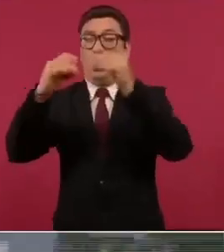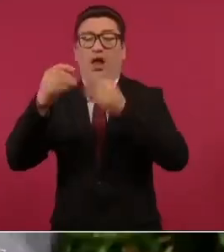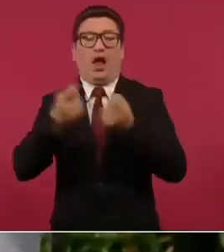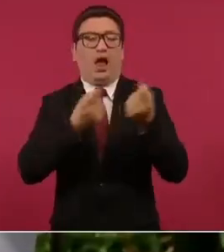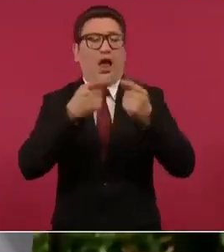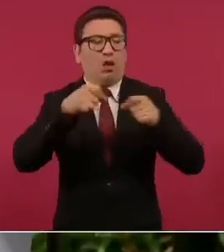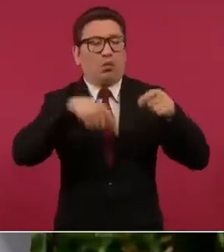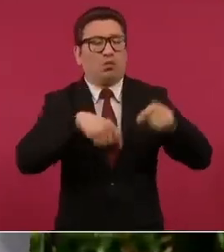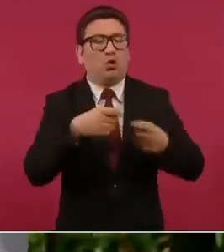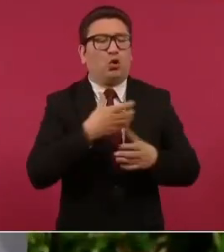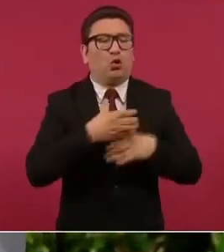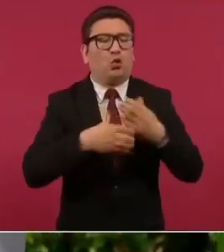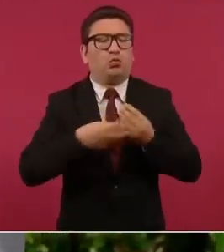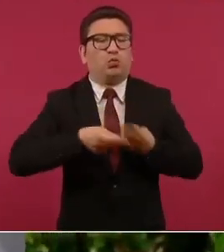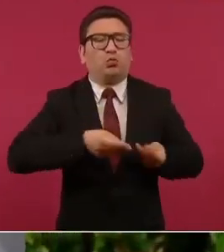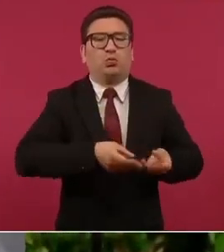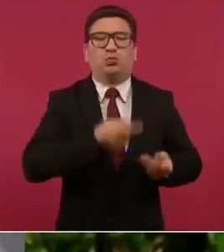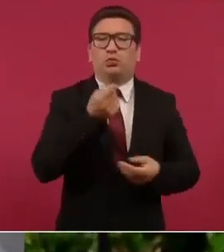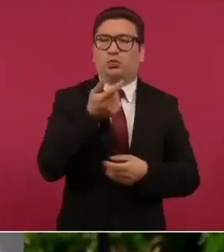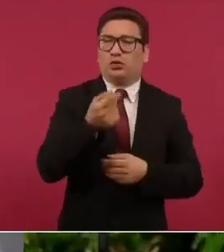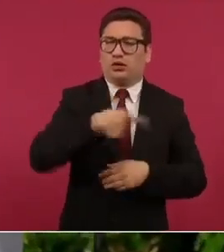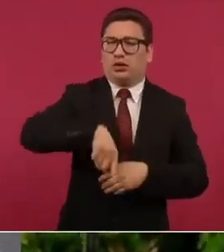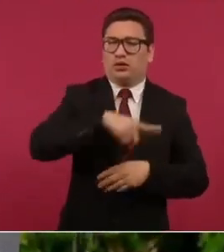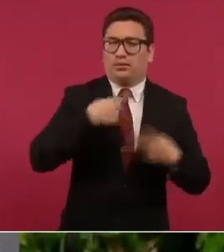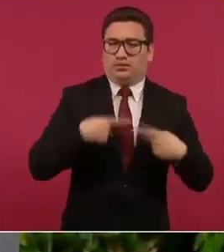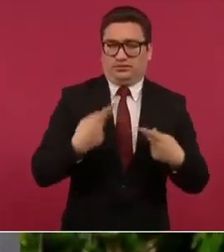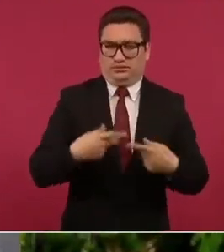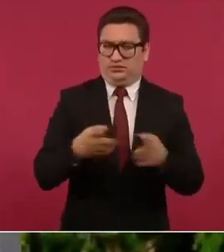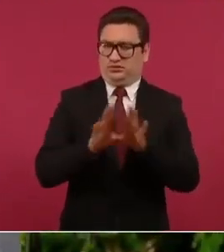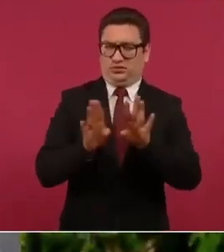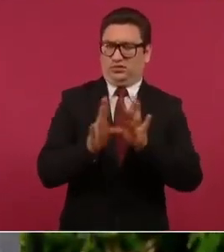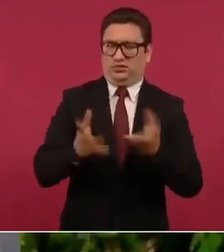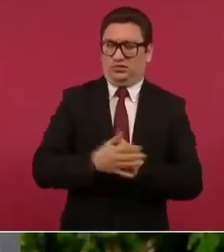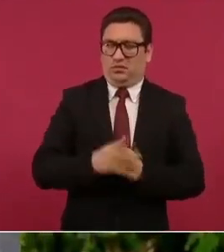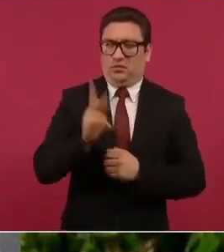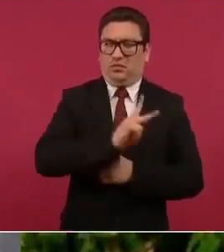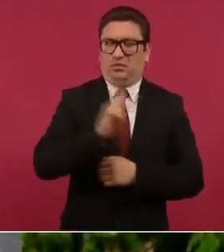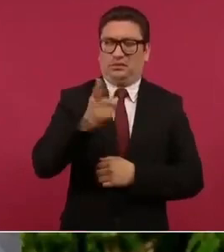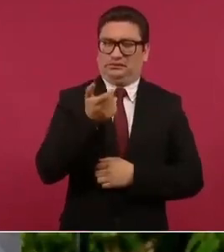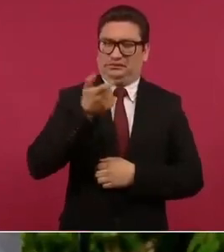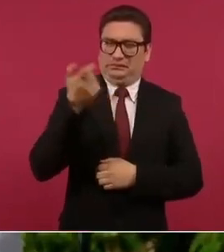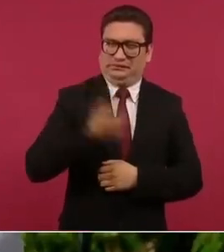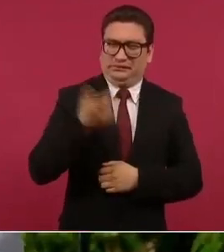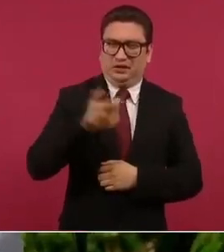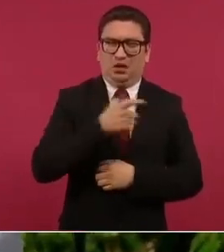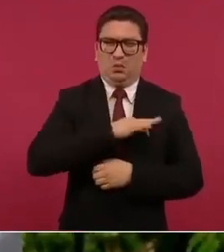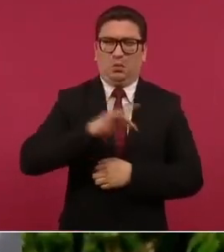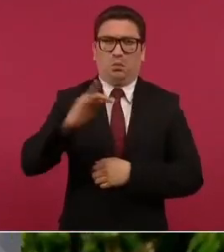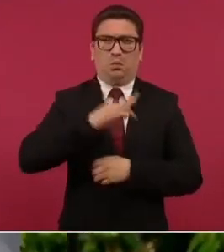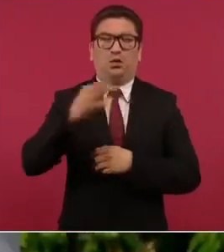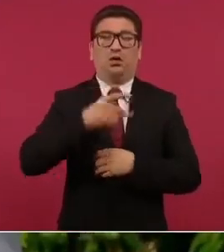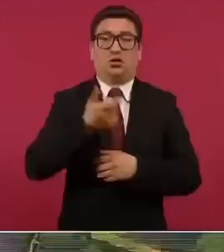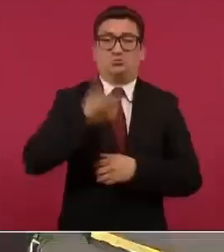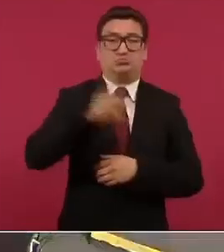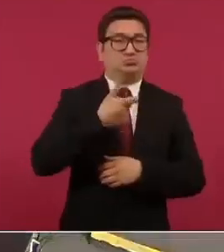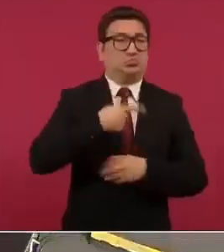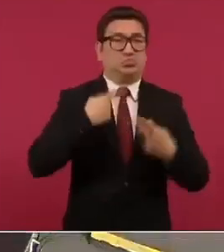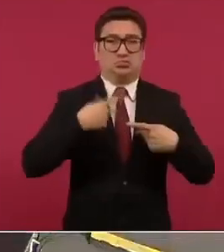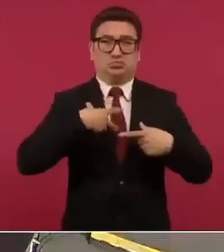como si la riqueza fuese permeable o contagiosa